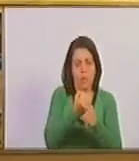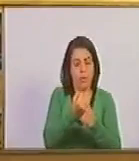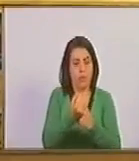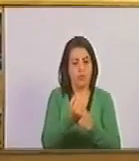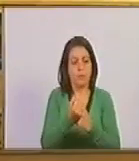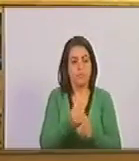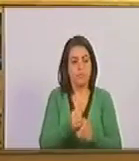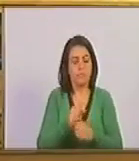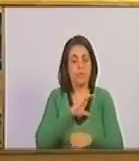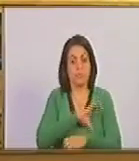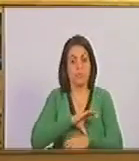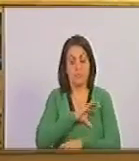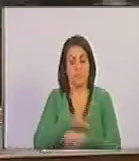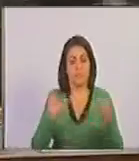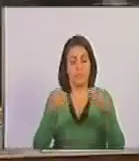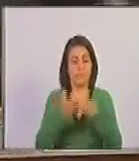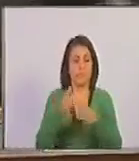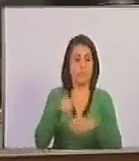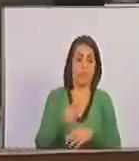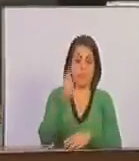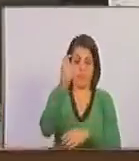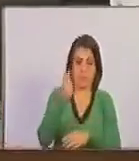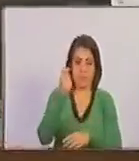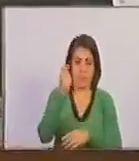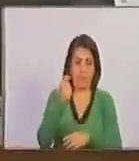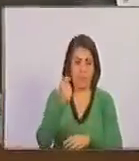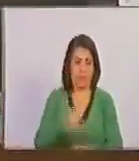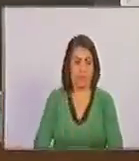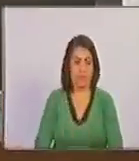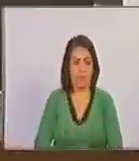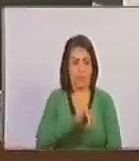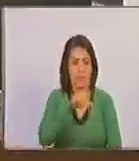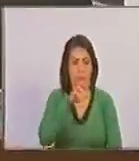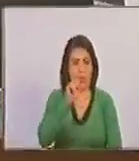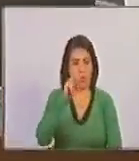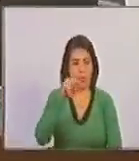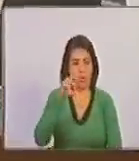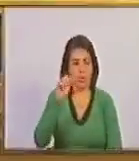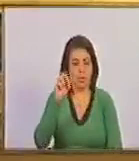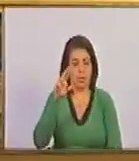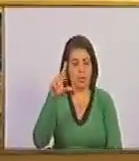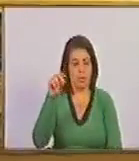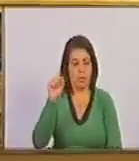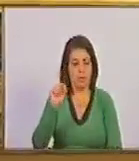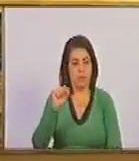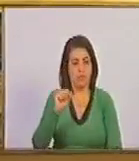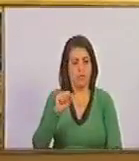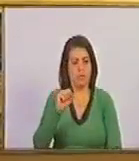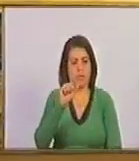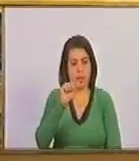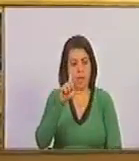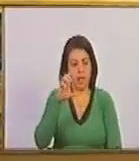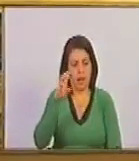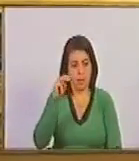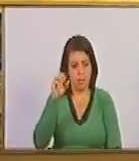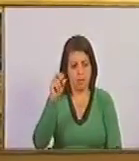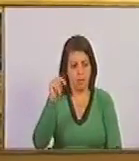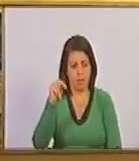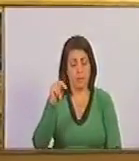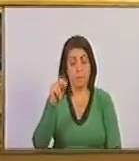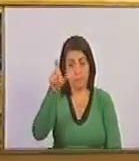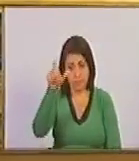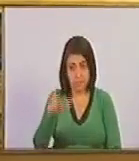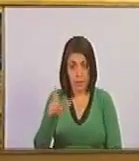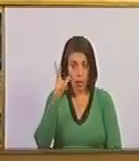denomina una comisión conformada por los diputados Juan Carlos Alemán. ¿Escuchaste, Alemán? Alemán, ¿escuchaste? ¡Ey,